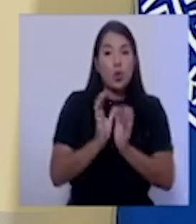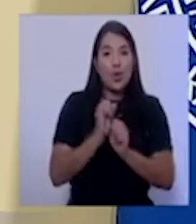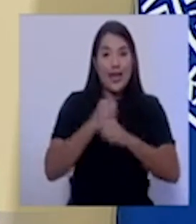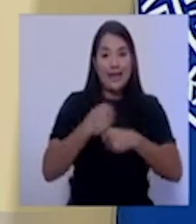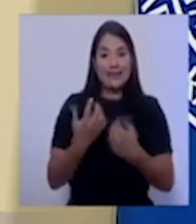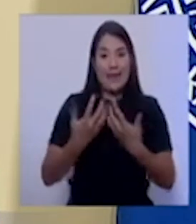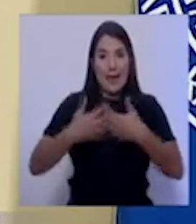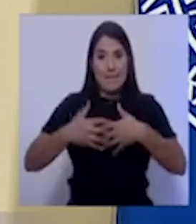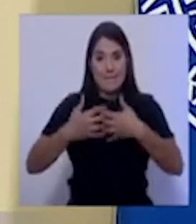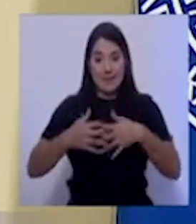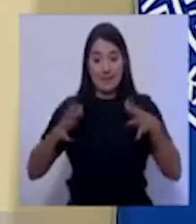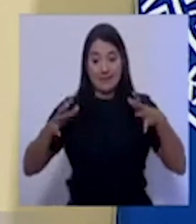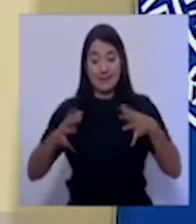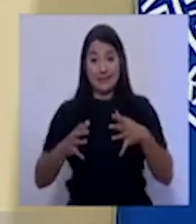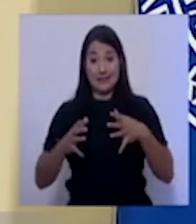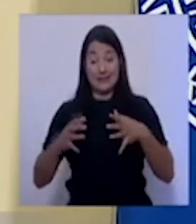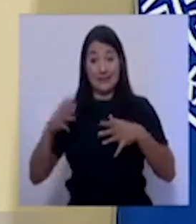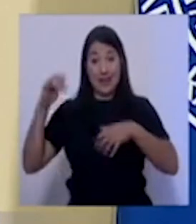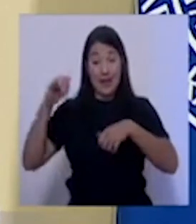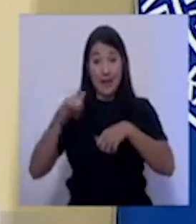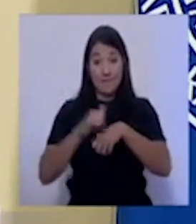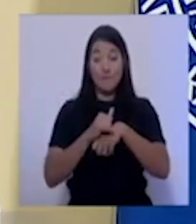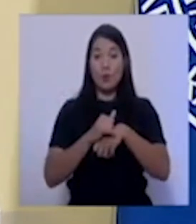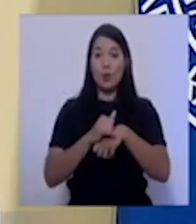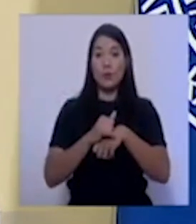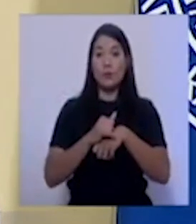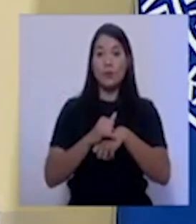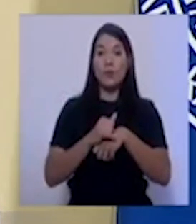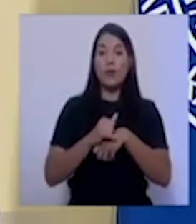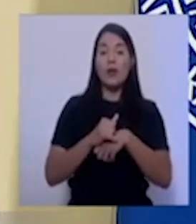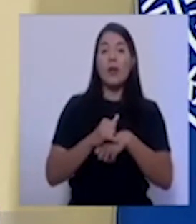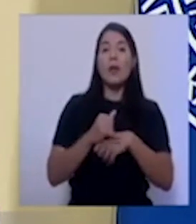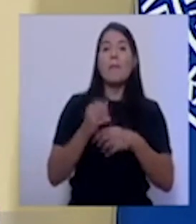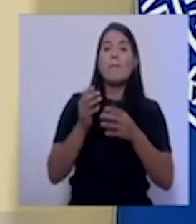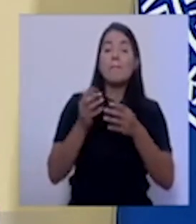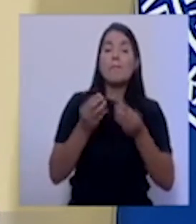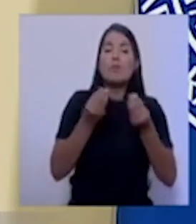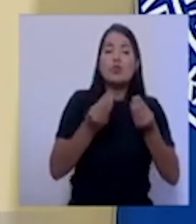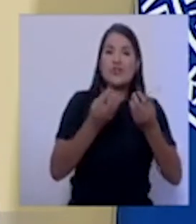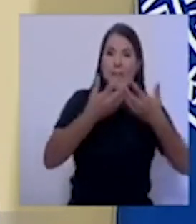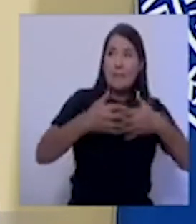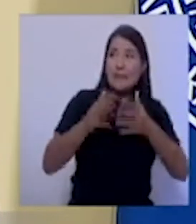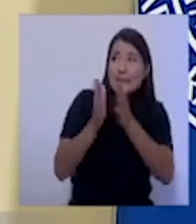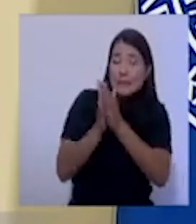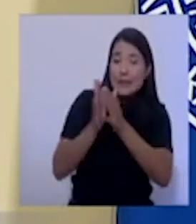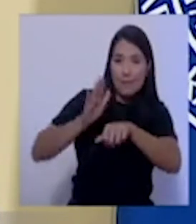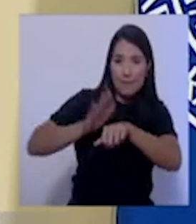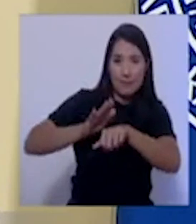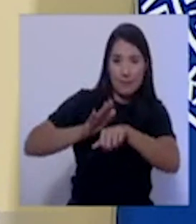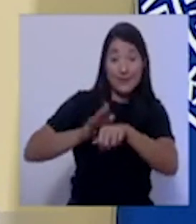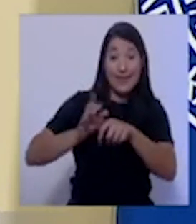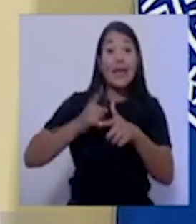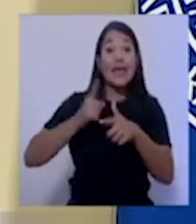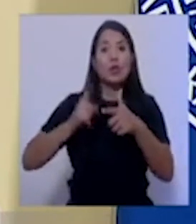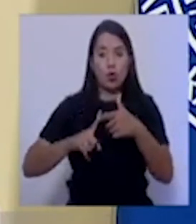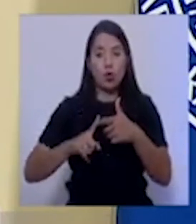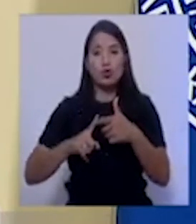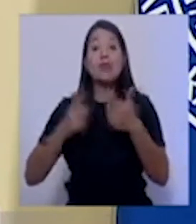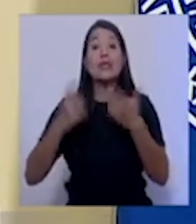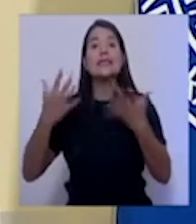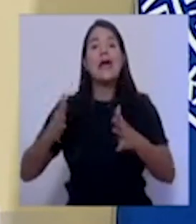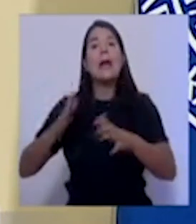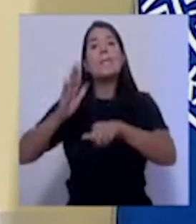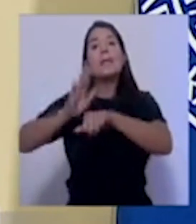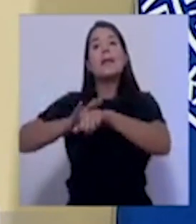Civil ha recibido al día de hoy para vuelos desde Estados Unidos, esto activaría los aeropuertos de Newark